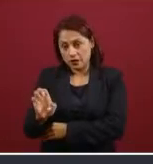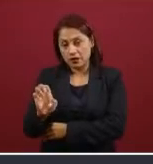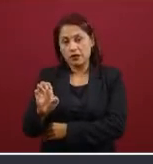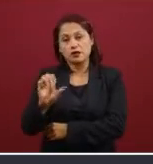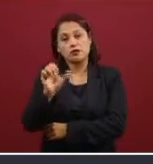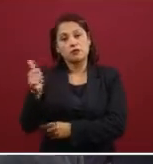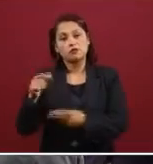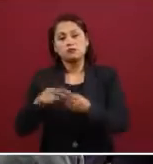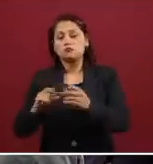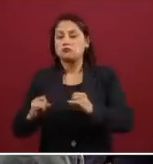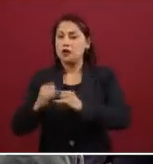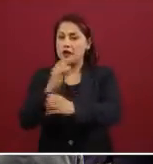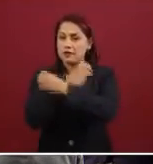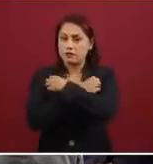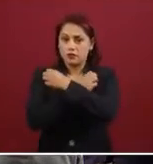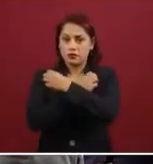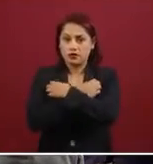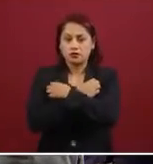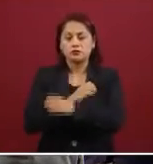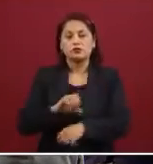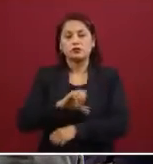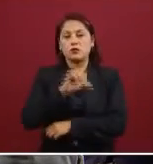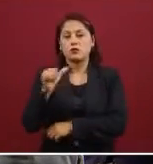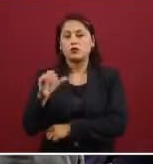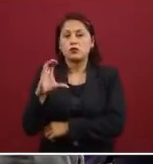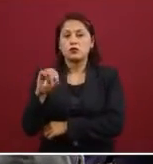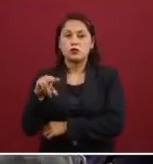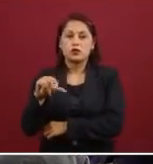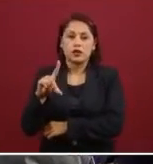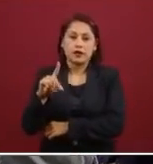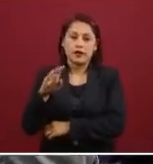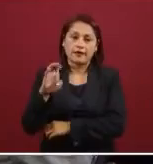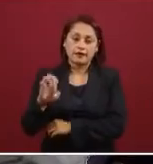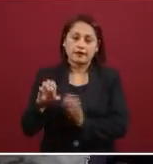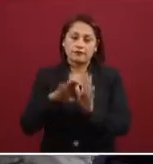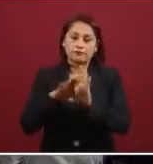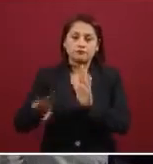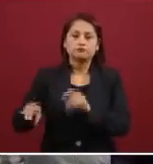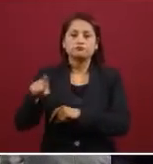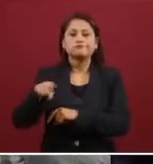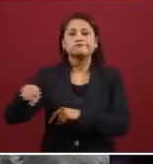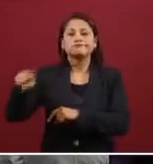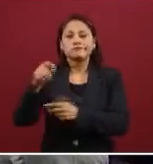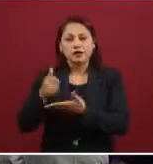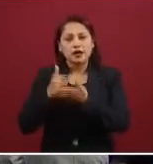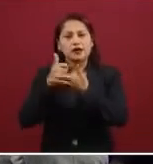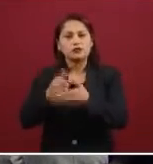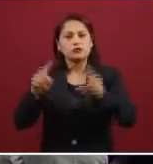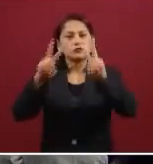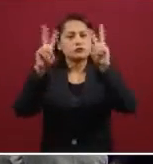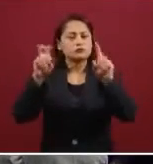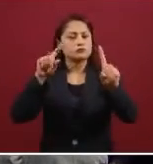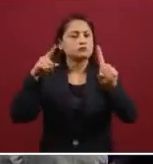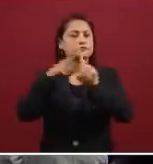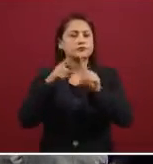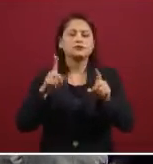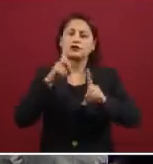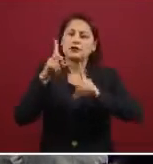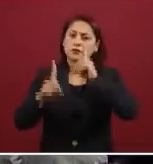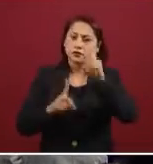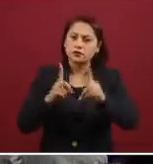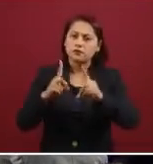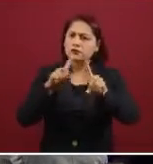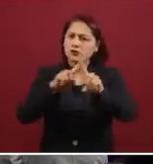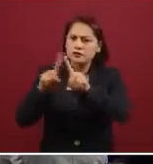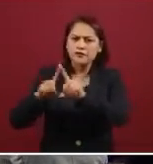Aquí en el caso de la CONADE, toda la infraestructura deportiva, todo lo que hay de los programas deportivos en